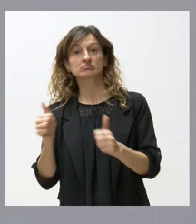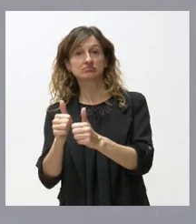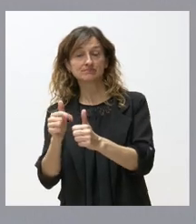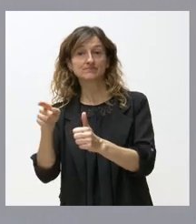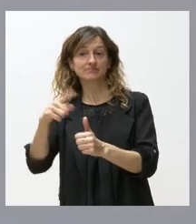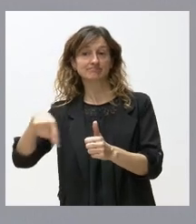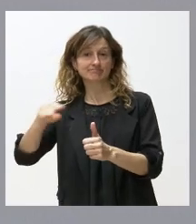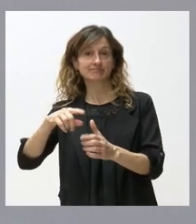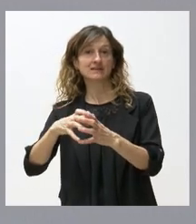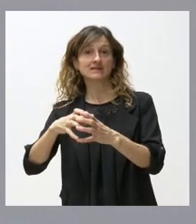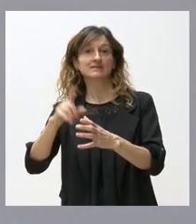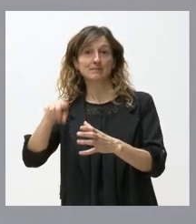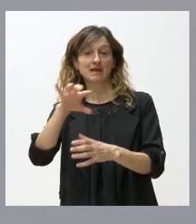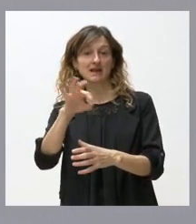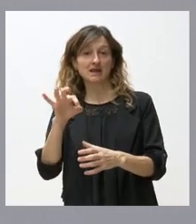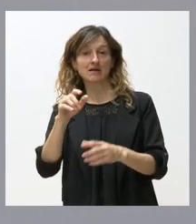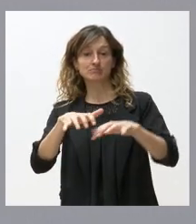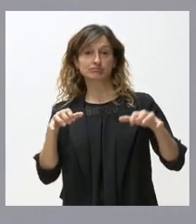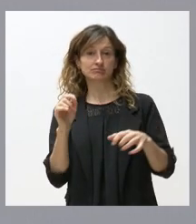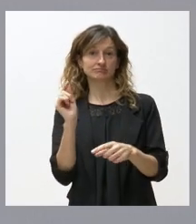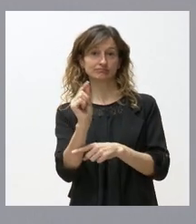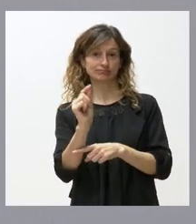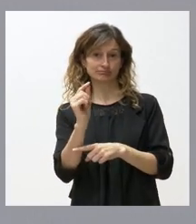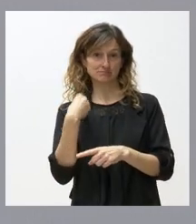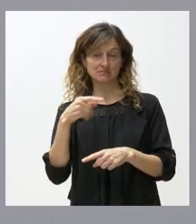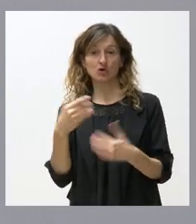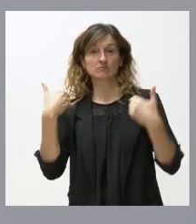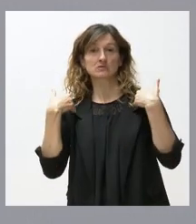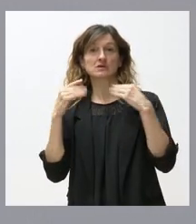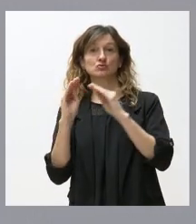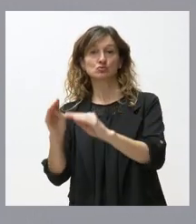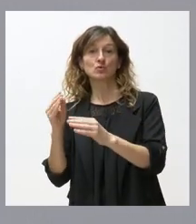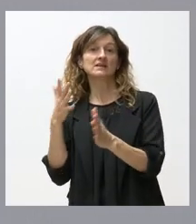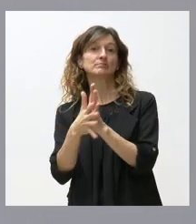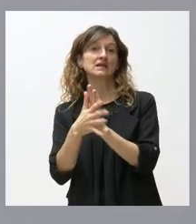el sitio donde cree que tiene que estar esa es una responsabilidad suya y ellos tienen que dar explicaciones